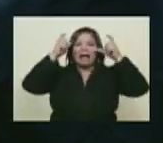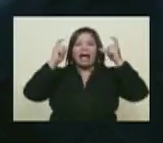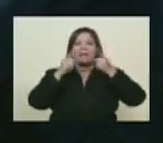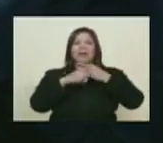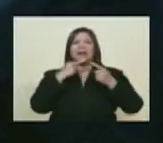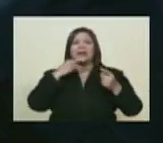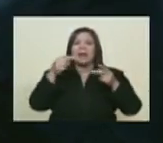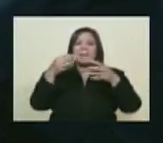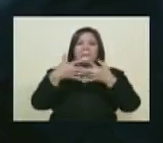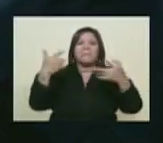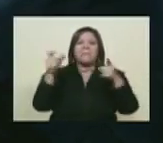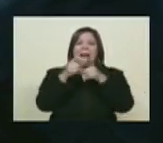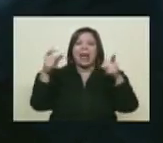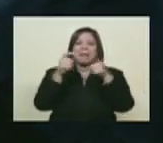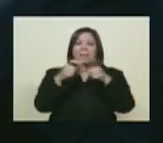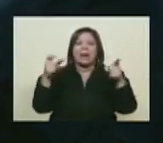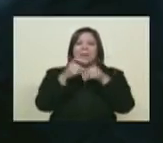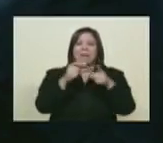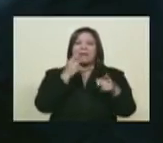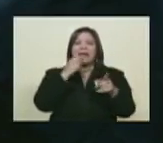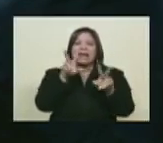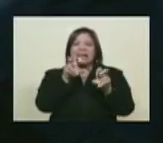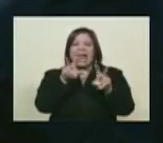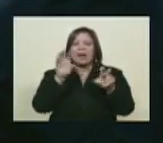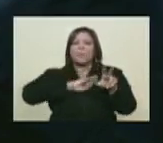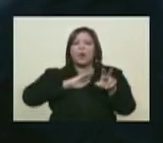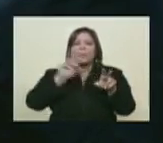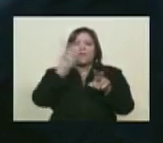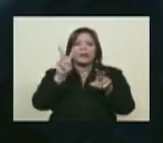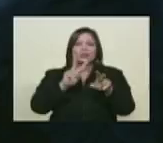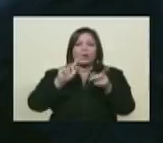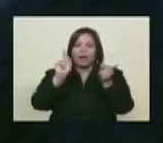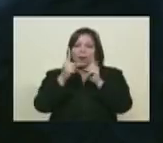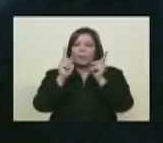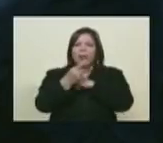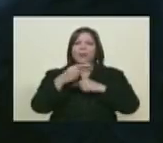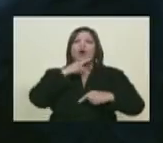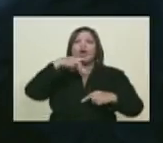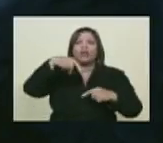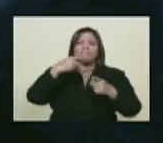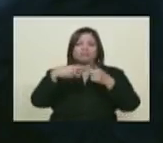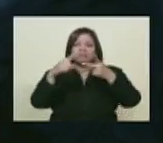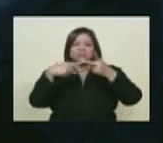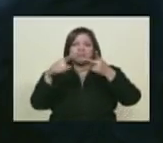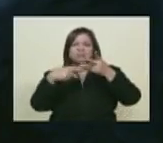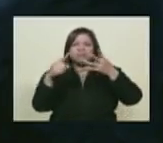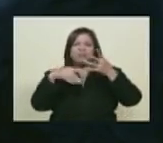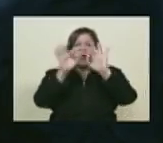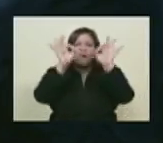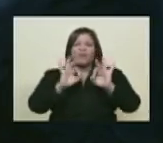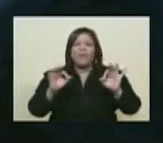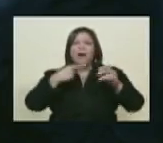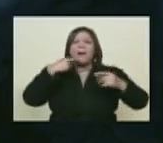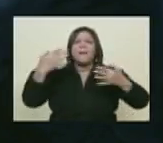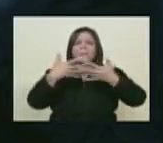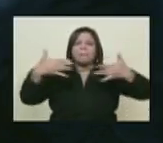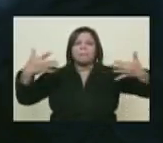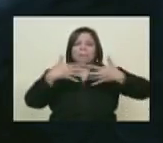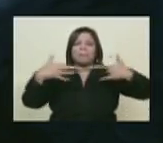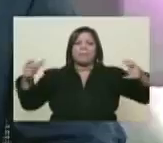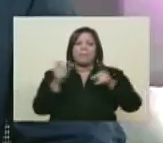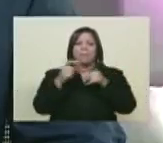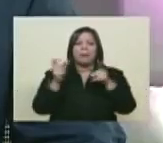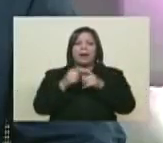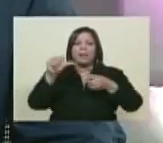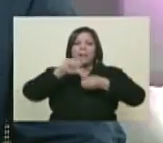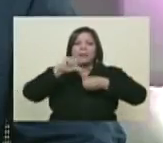mechurrio, esos venezolanismos, tomoporo, esos venezolanismos se empezaron a ver con el tema del petróleo.